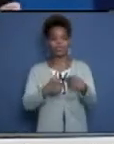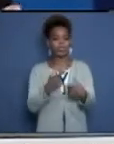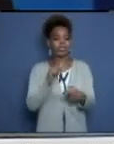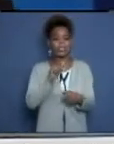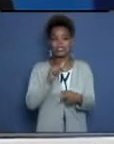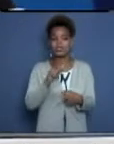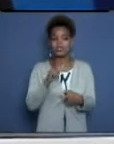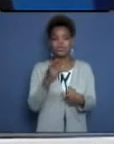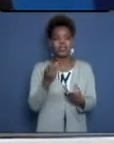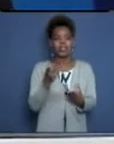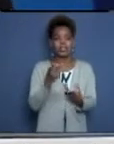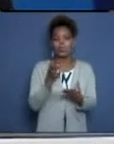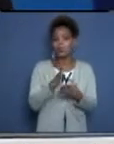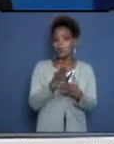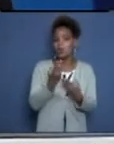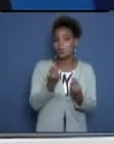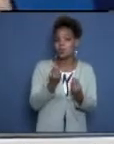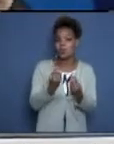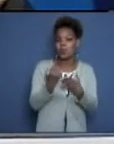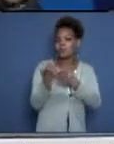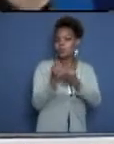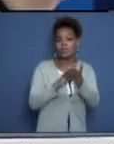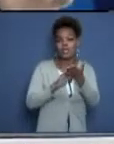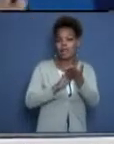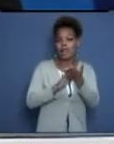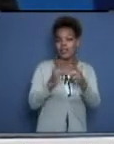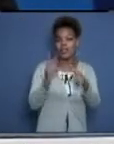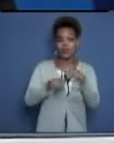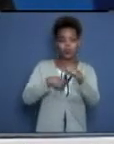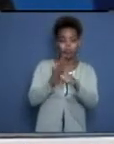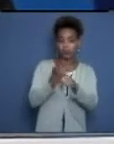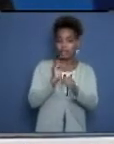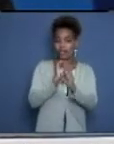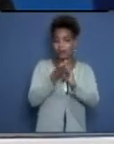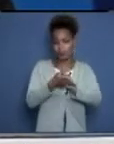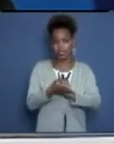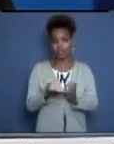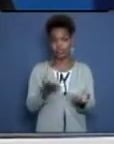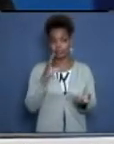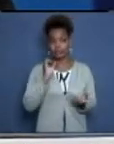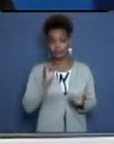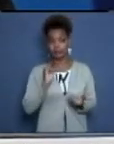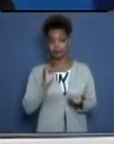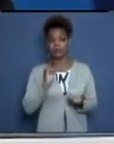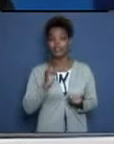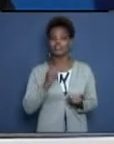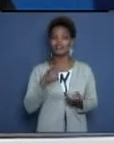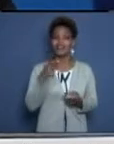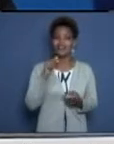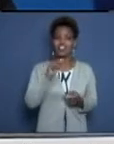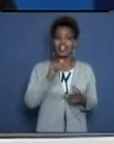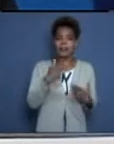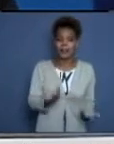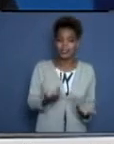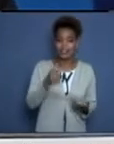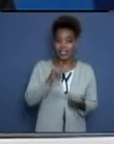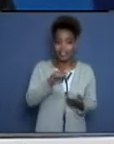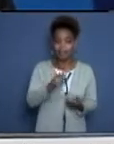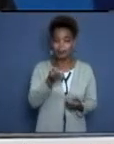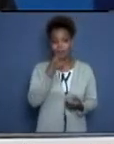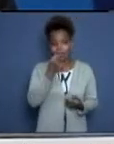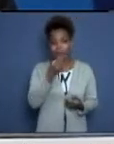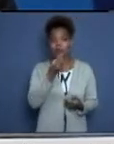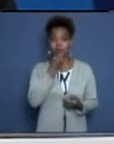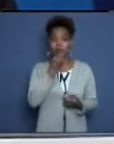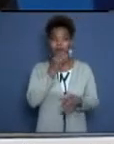beneficio para matar el virus. Y lo que se asocia es con efectos adversos, con efectos indeseados. Como